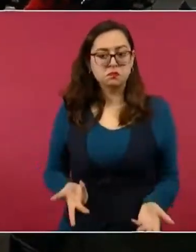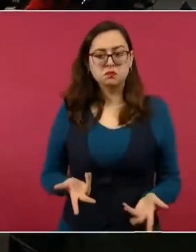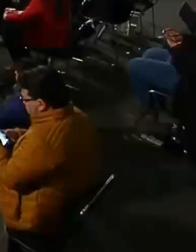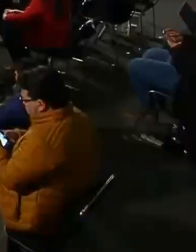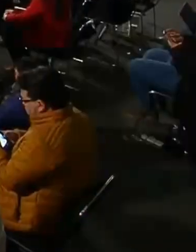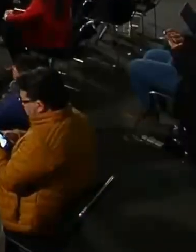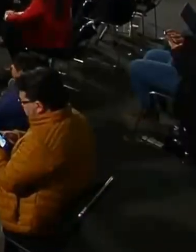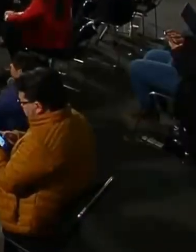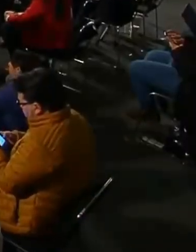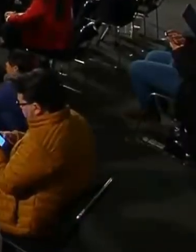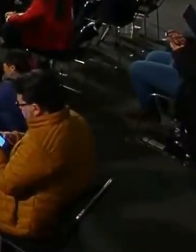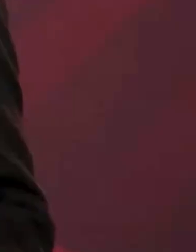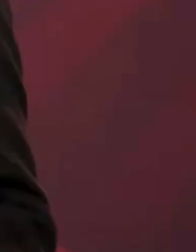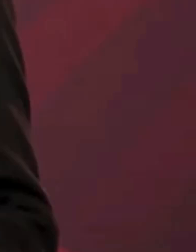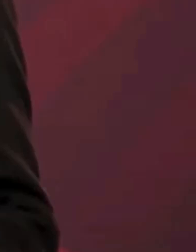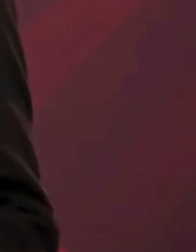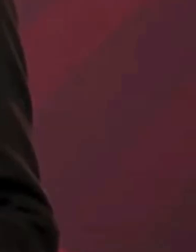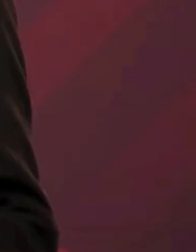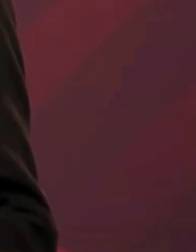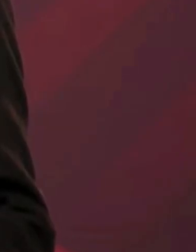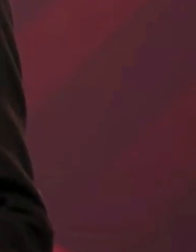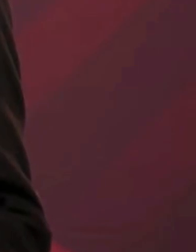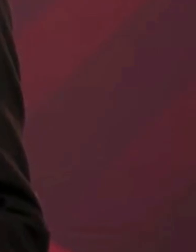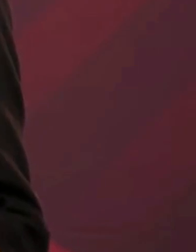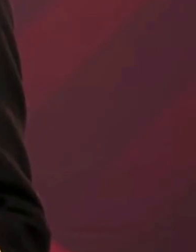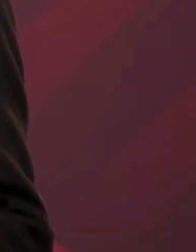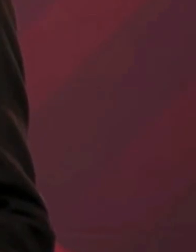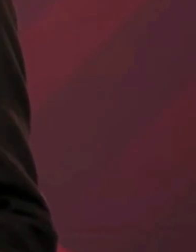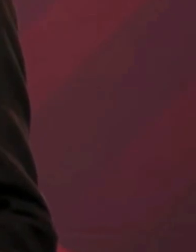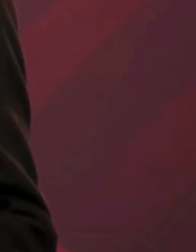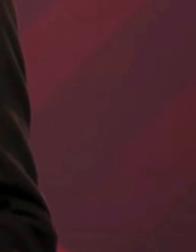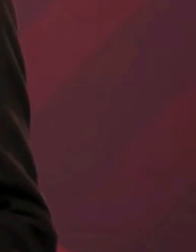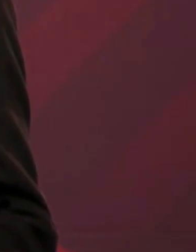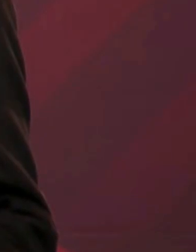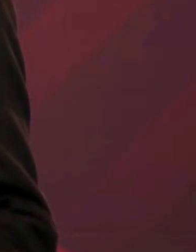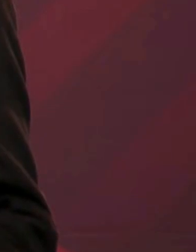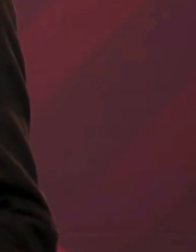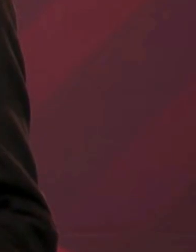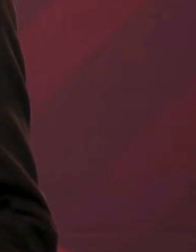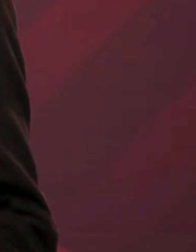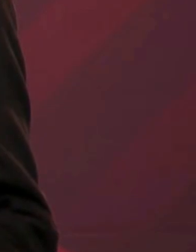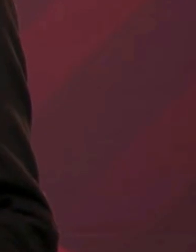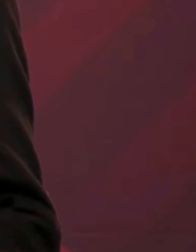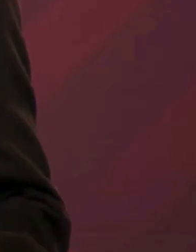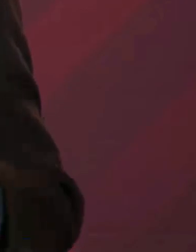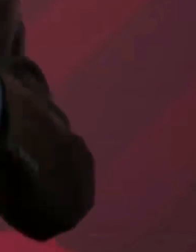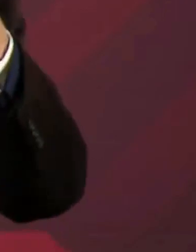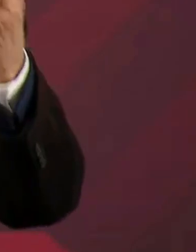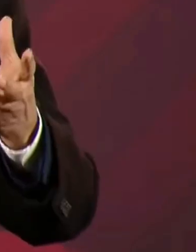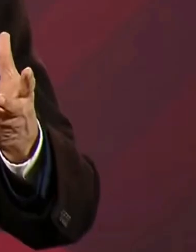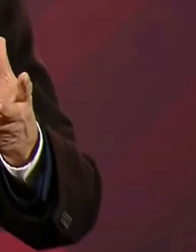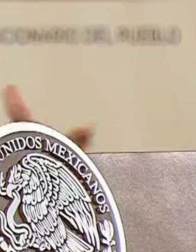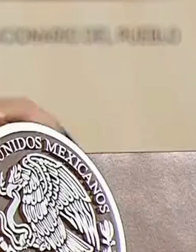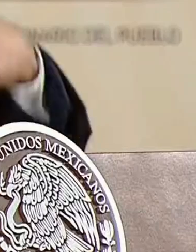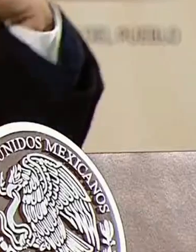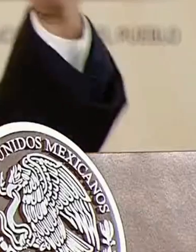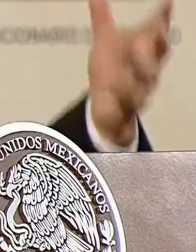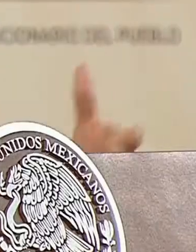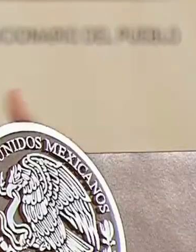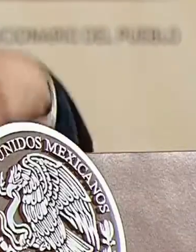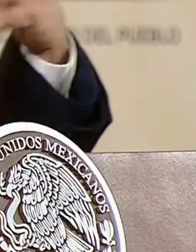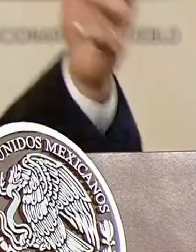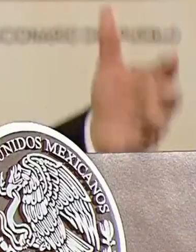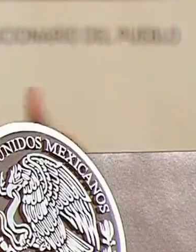opta por la simulación, por el gatopardismo, eso que